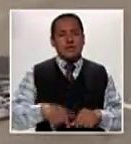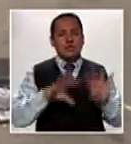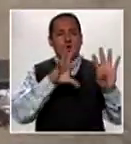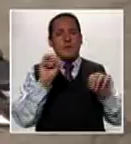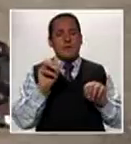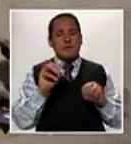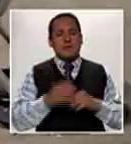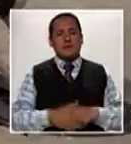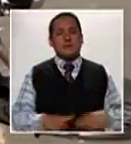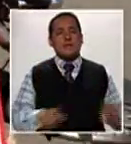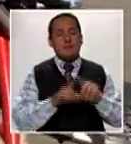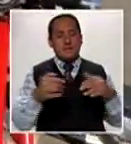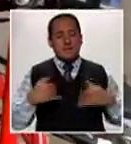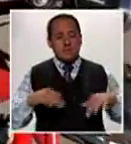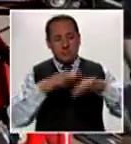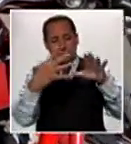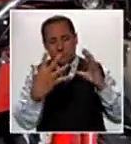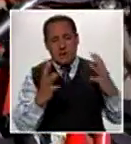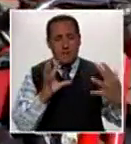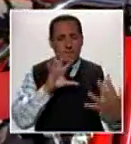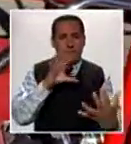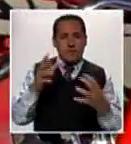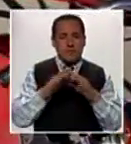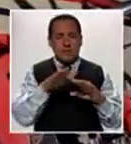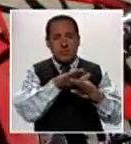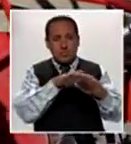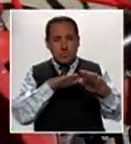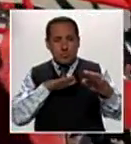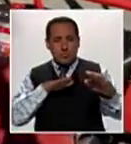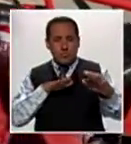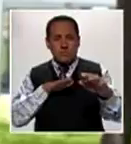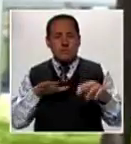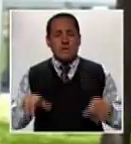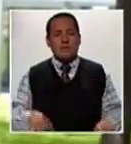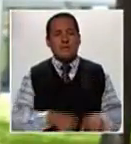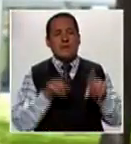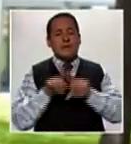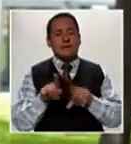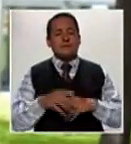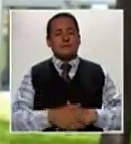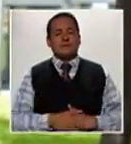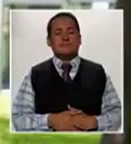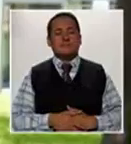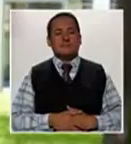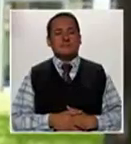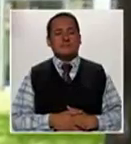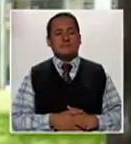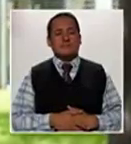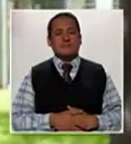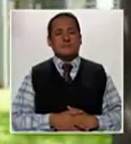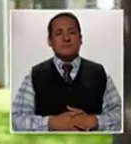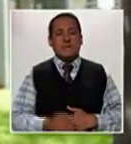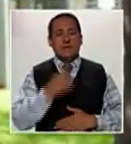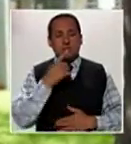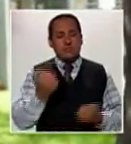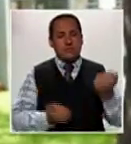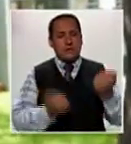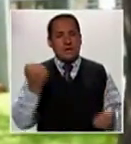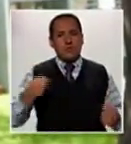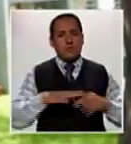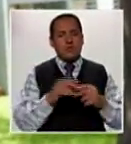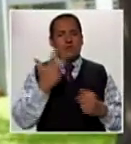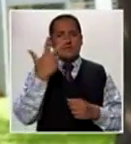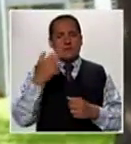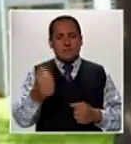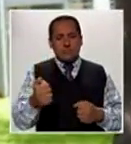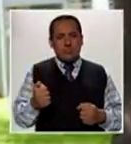de 90 octanos, tiene un sistema de rampa trinquete, es un vehículo con